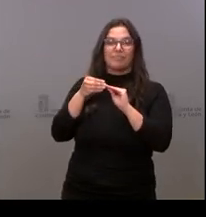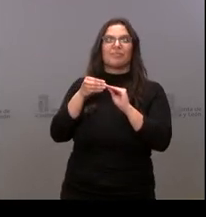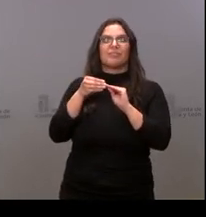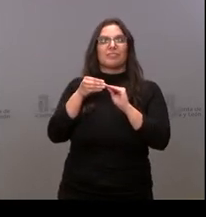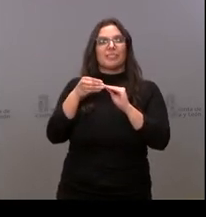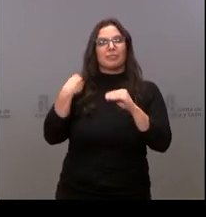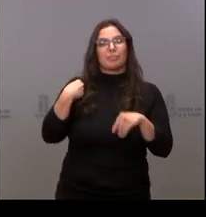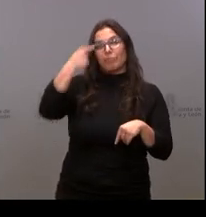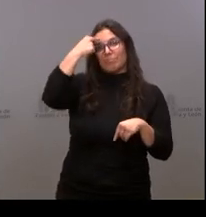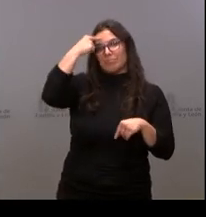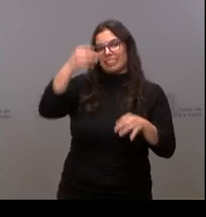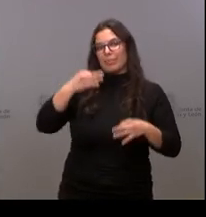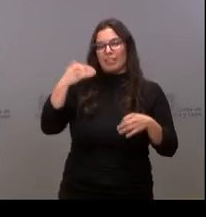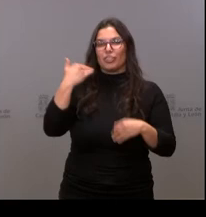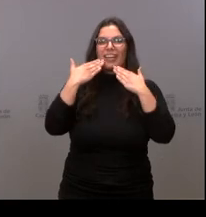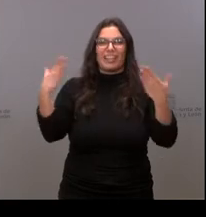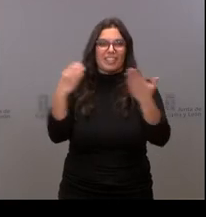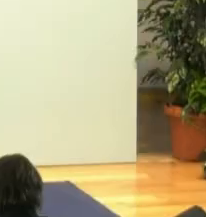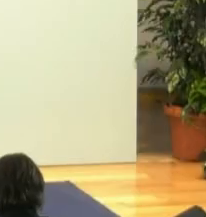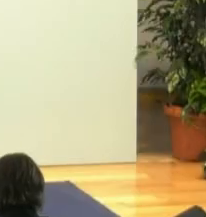de su cama estamos los sorianos. Muchas gracias a todos.